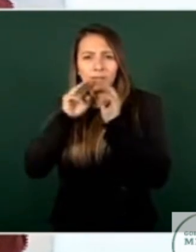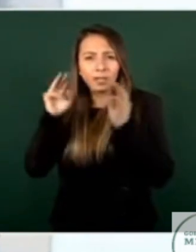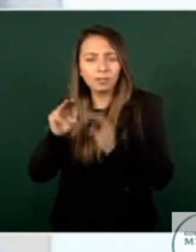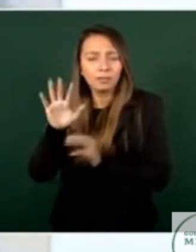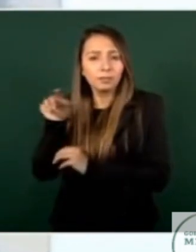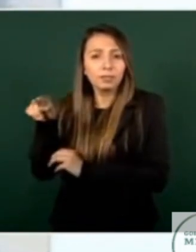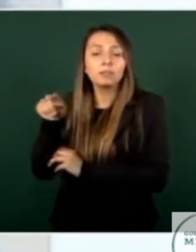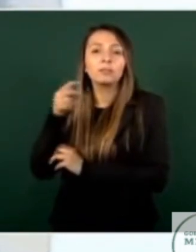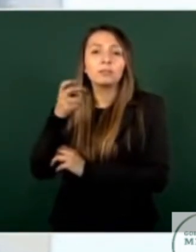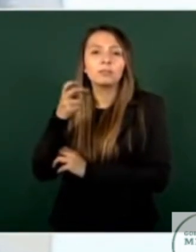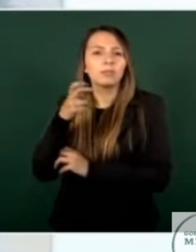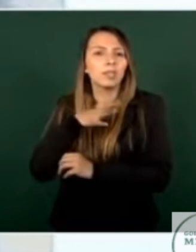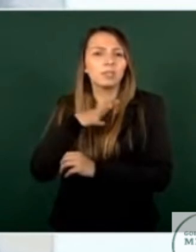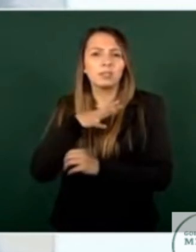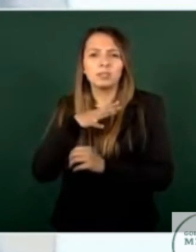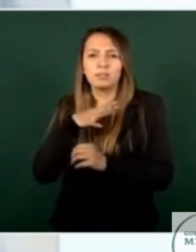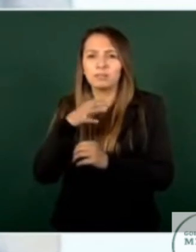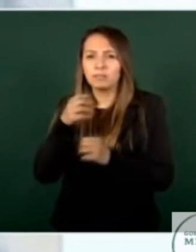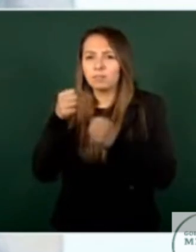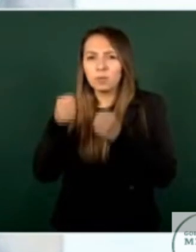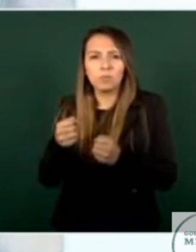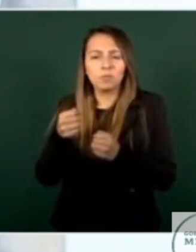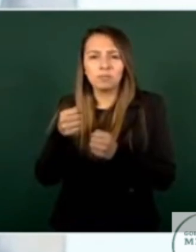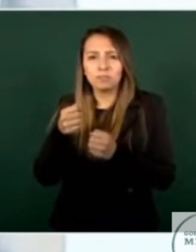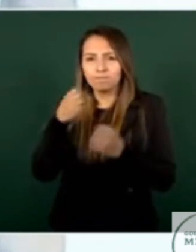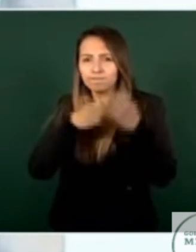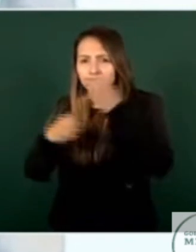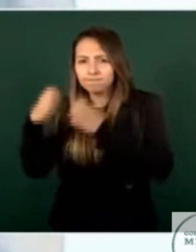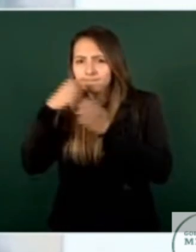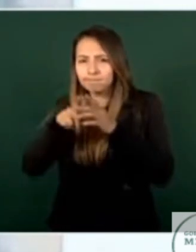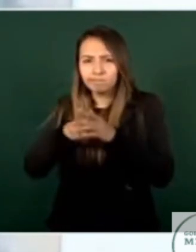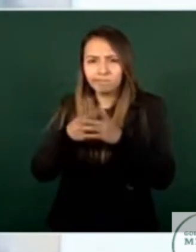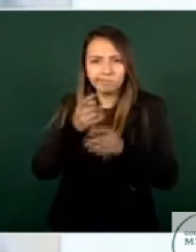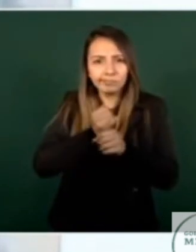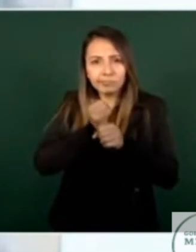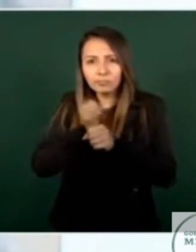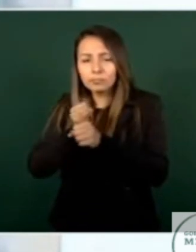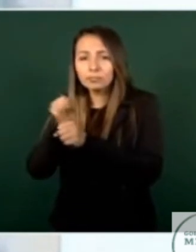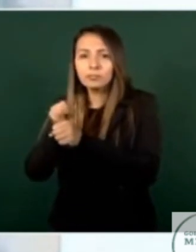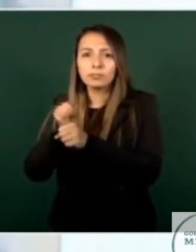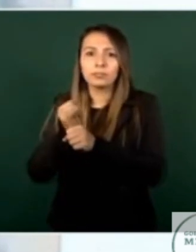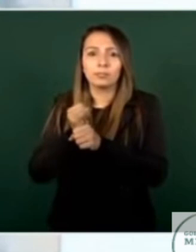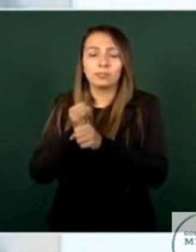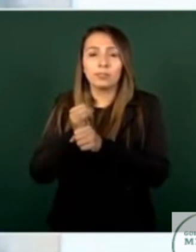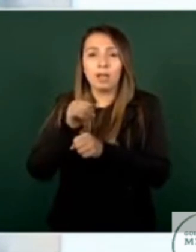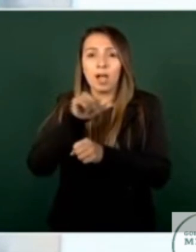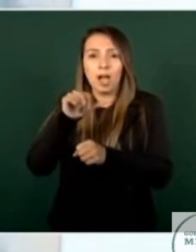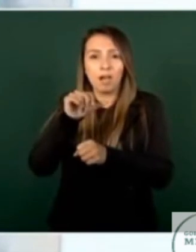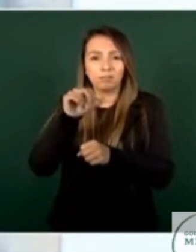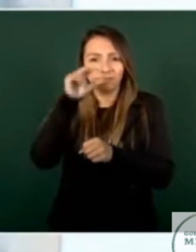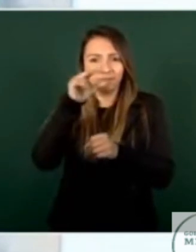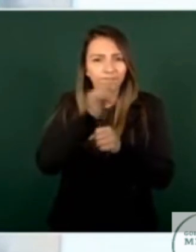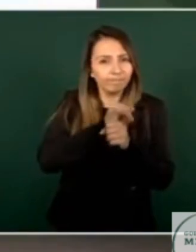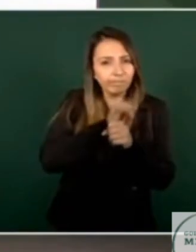inteligencia y de acopio de indicios Sin embargo convertir la inteligencia en